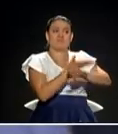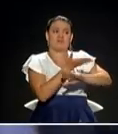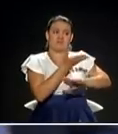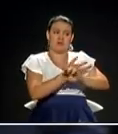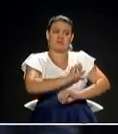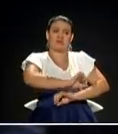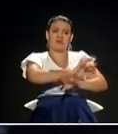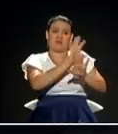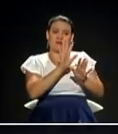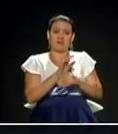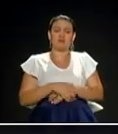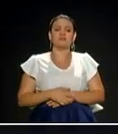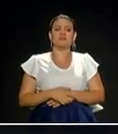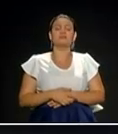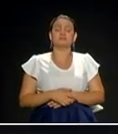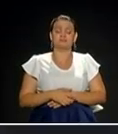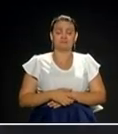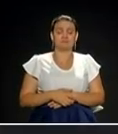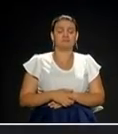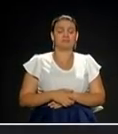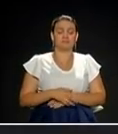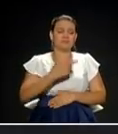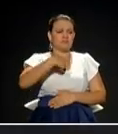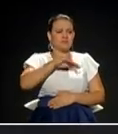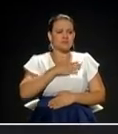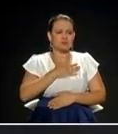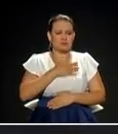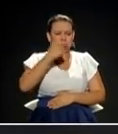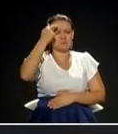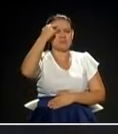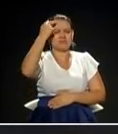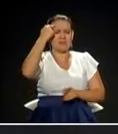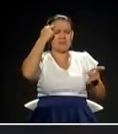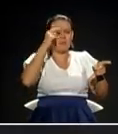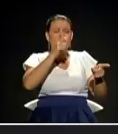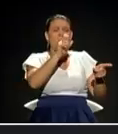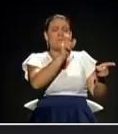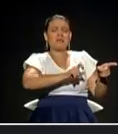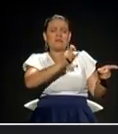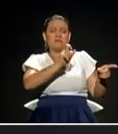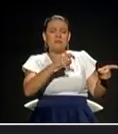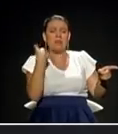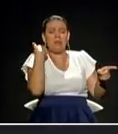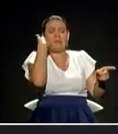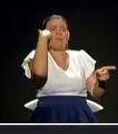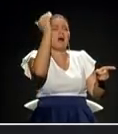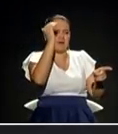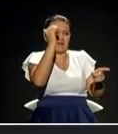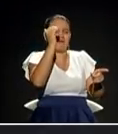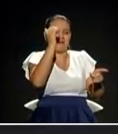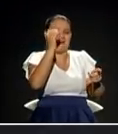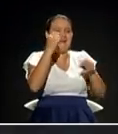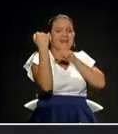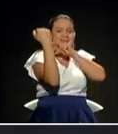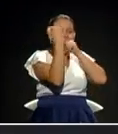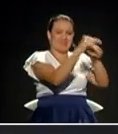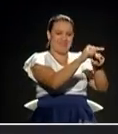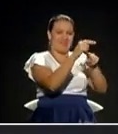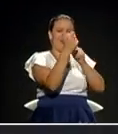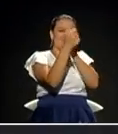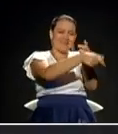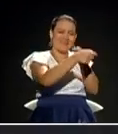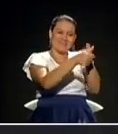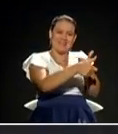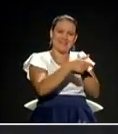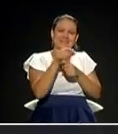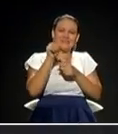claras. Nosotros queremos avanzar en una protección adulto mayor económica. Hay unos recursos del gobierno nacional que tiene un programa